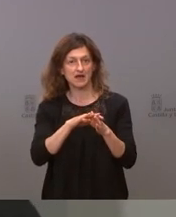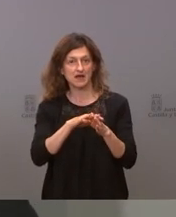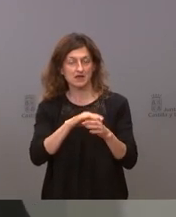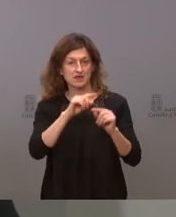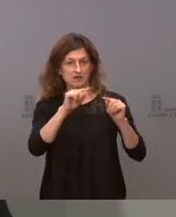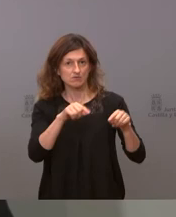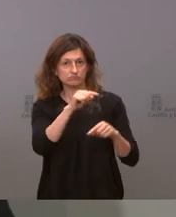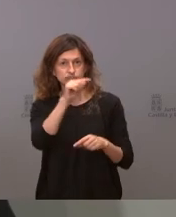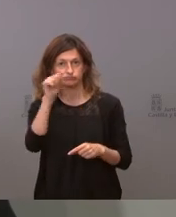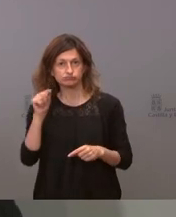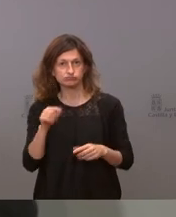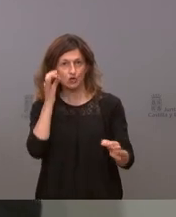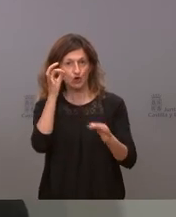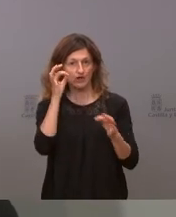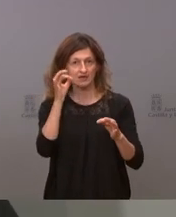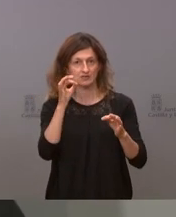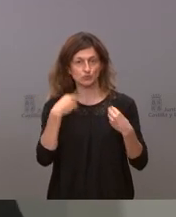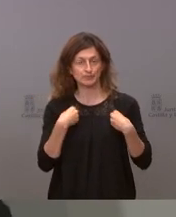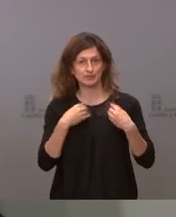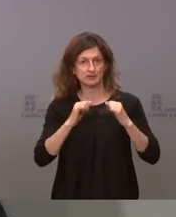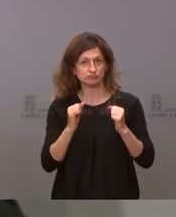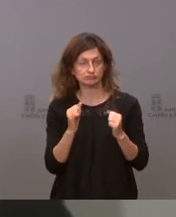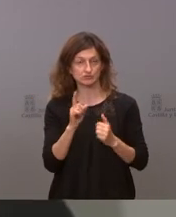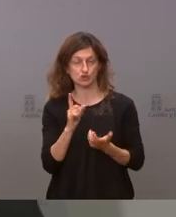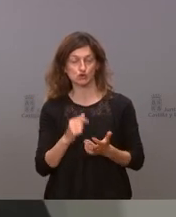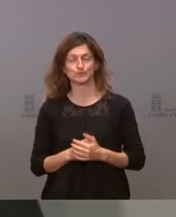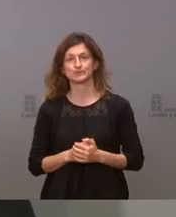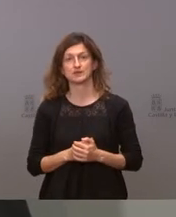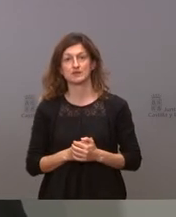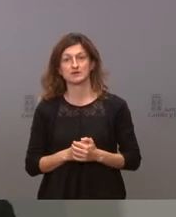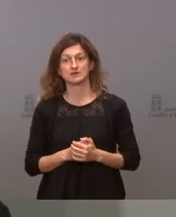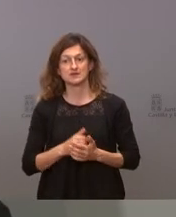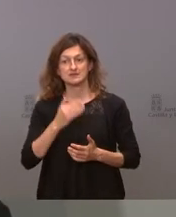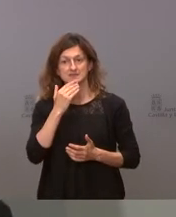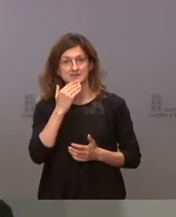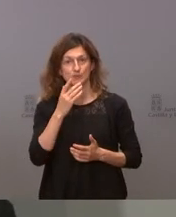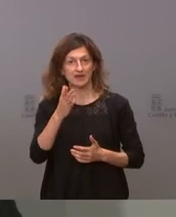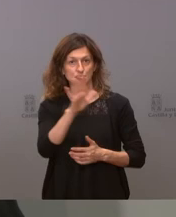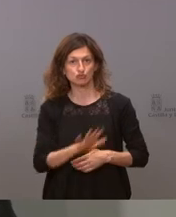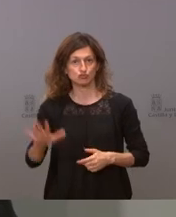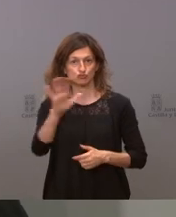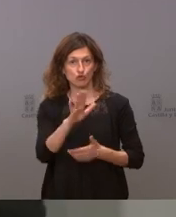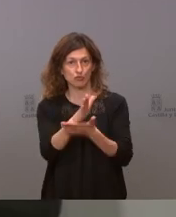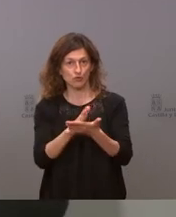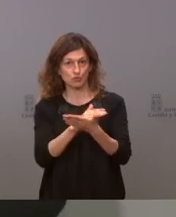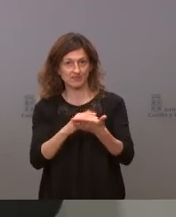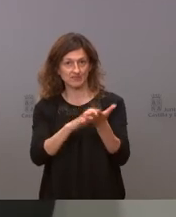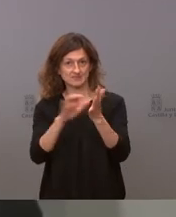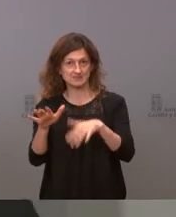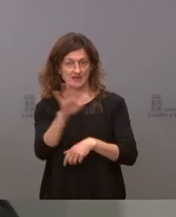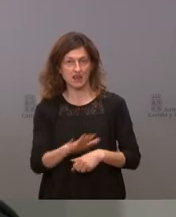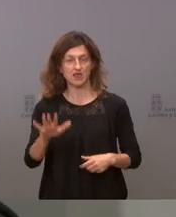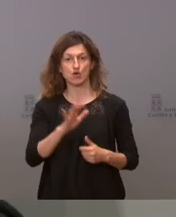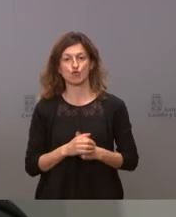concreto de las provincias de las capitales de provincias sino una medida para el conjunto de la comunidad sobre las